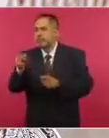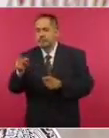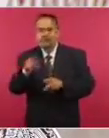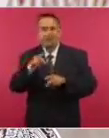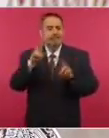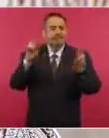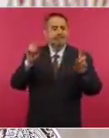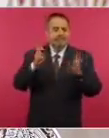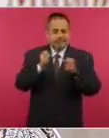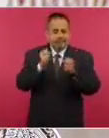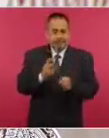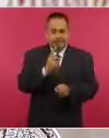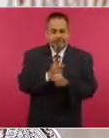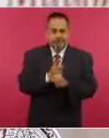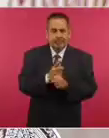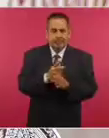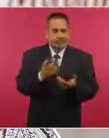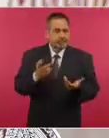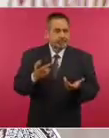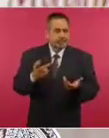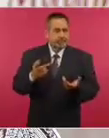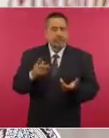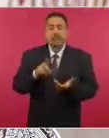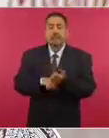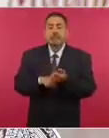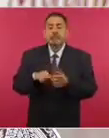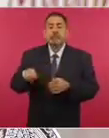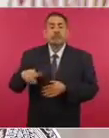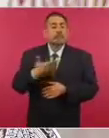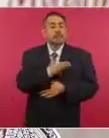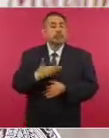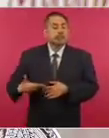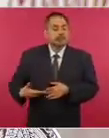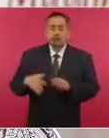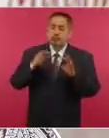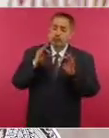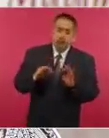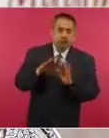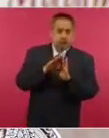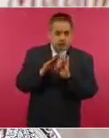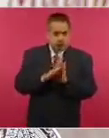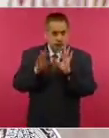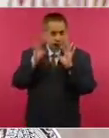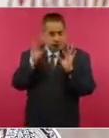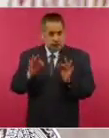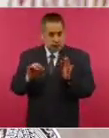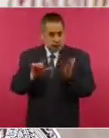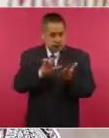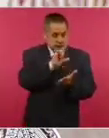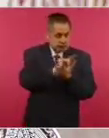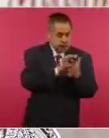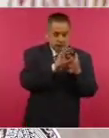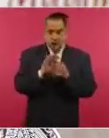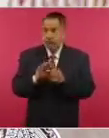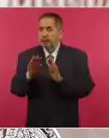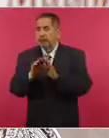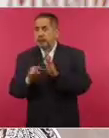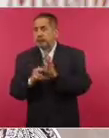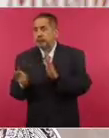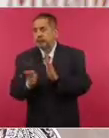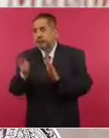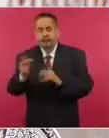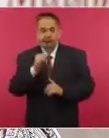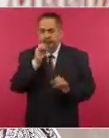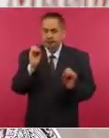Como bien lo ha mencionado el señor presidente, no se trata propiamente de una consulta, se trata de un ejercicio de